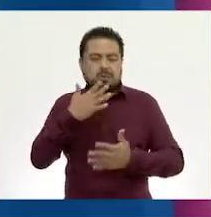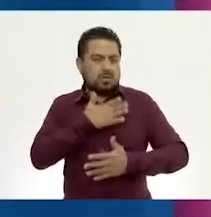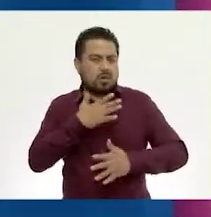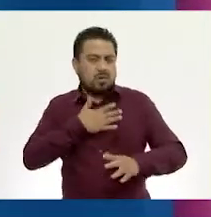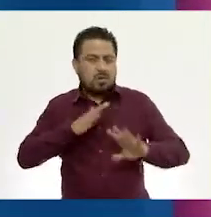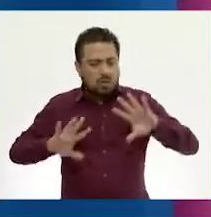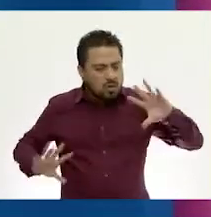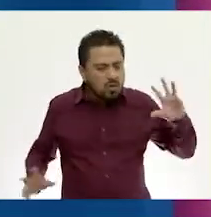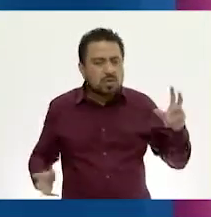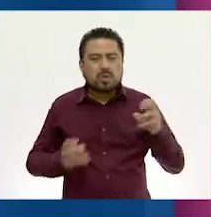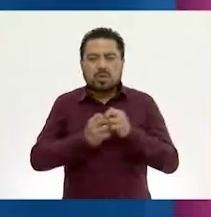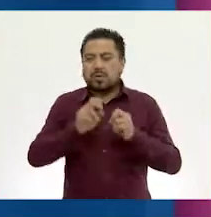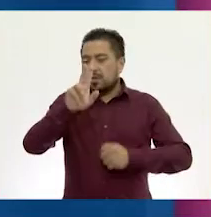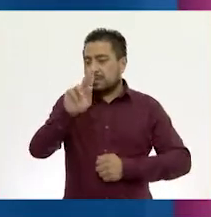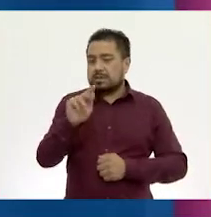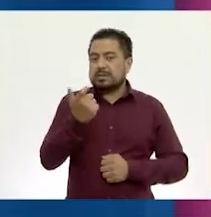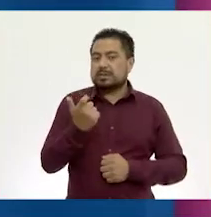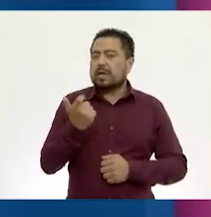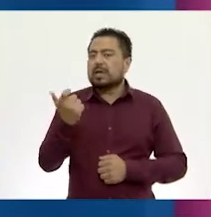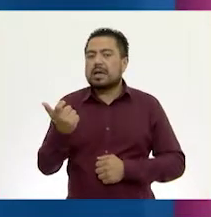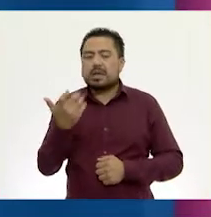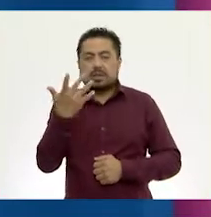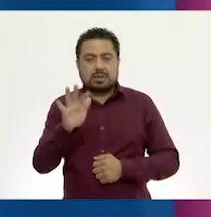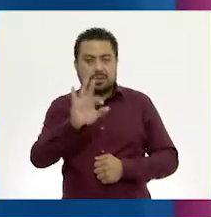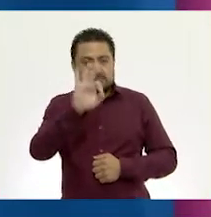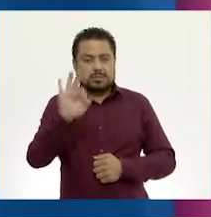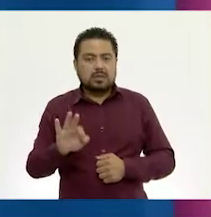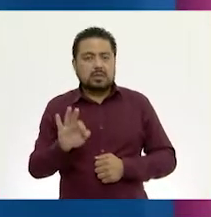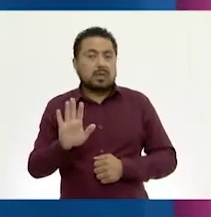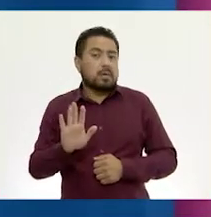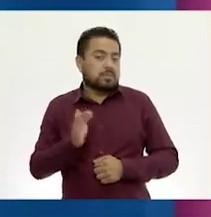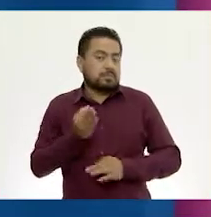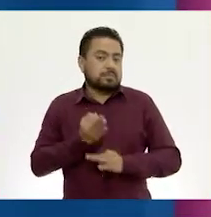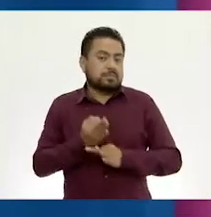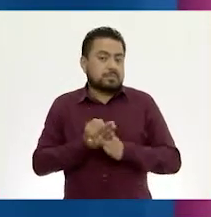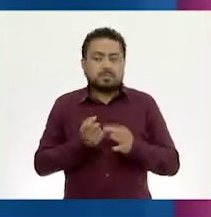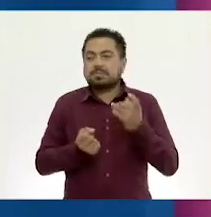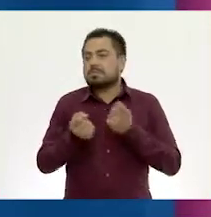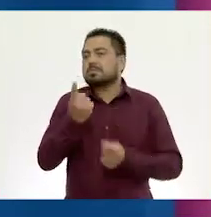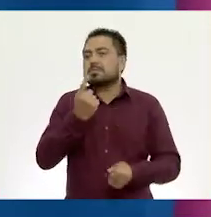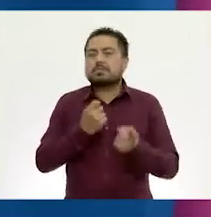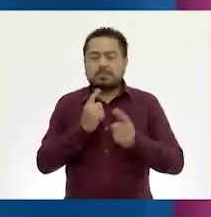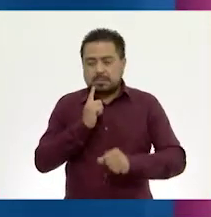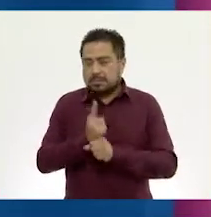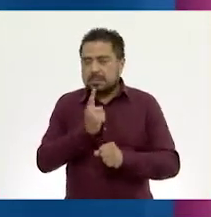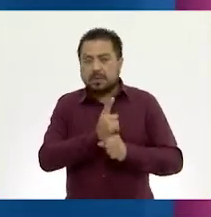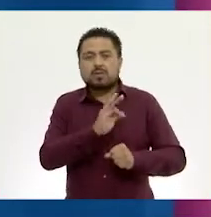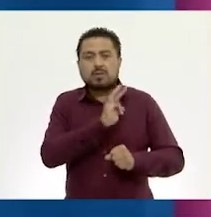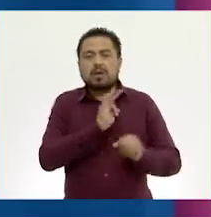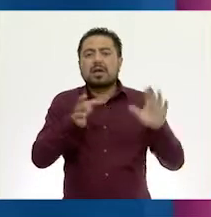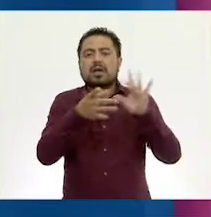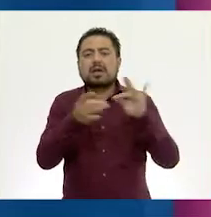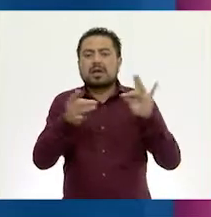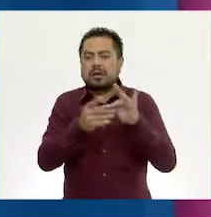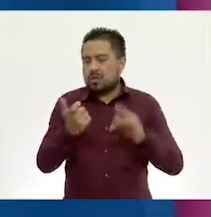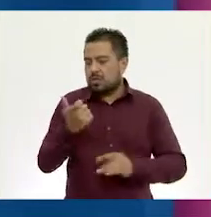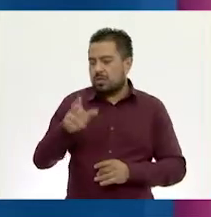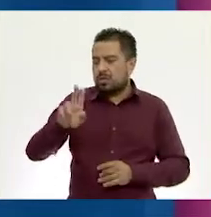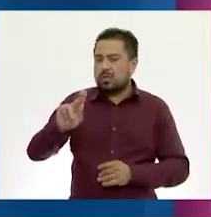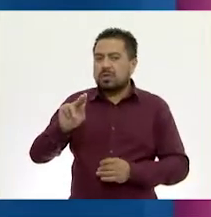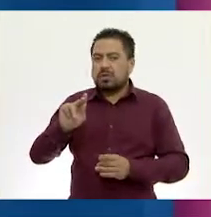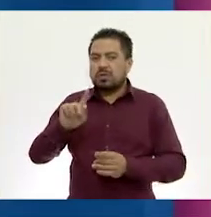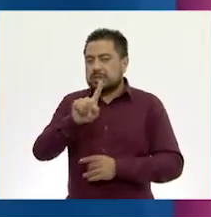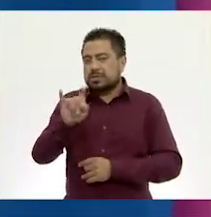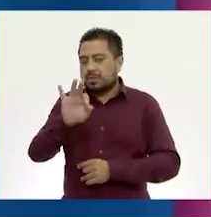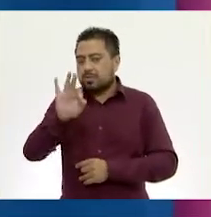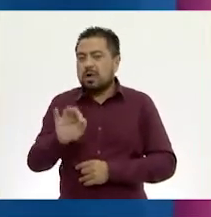total y 80 pesos es el 10%. ¿En alguna ocasión vamos a poder decir que 80 pesos es el